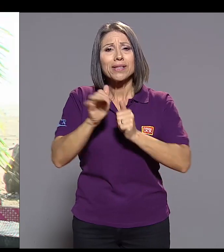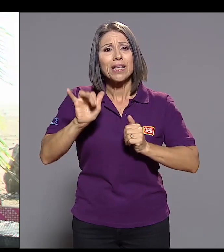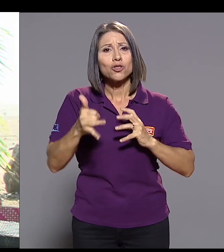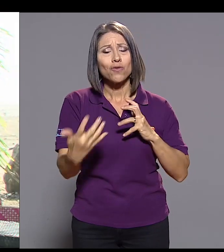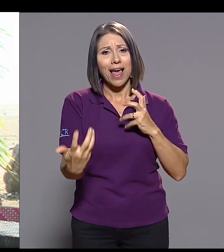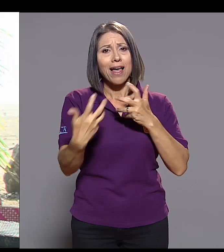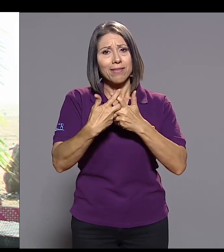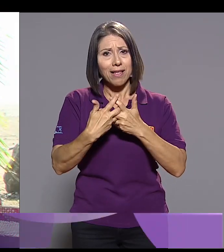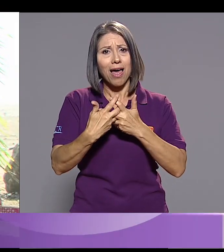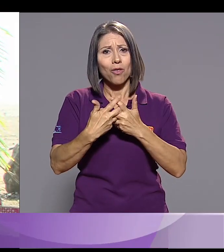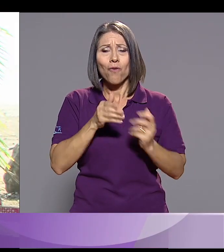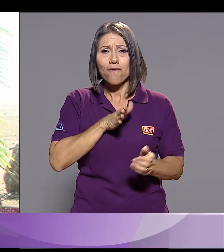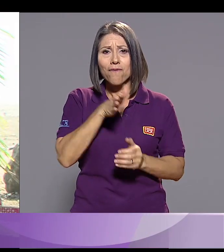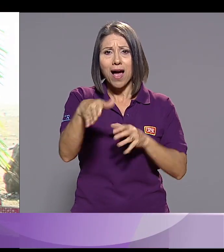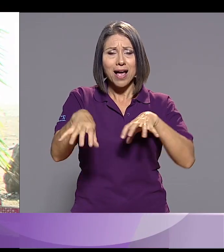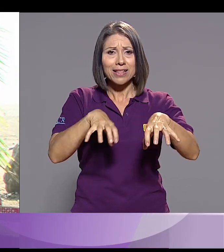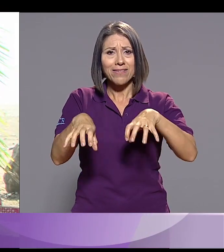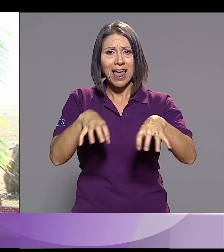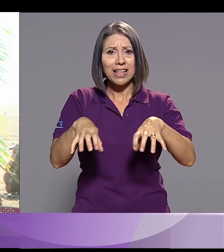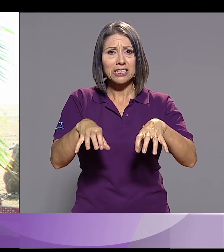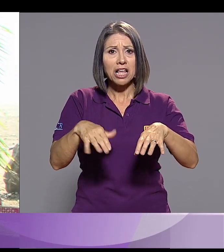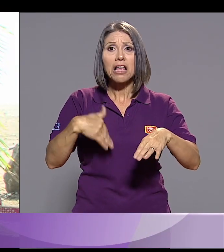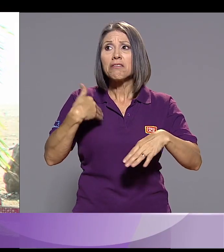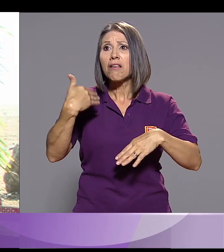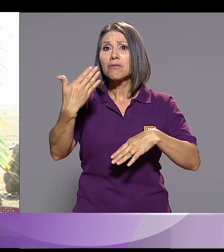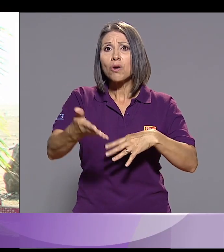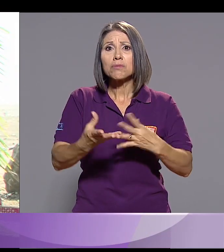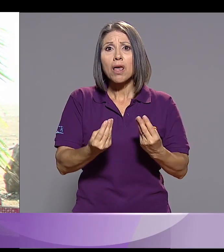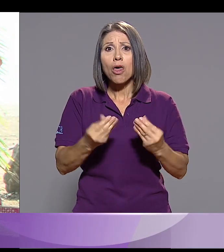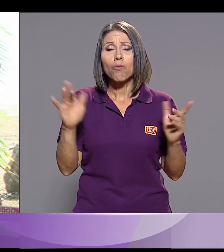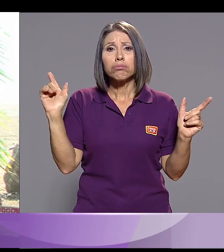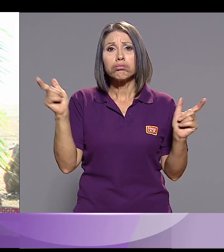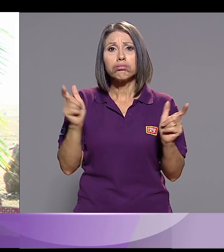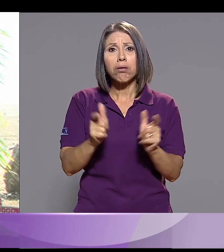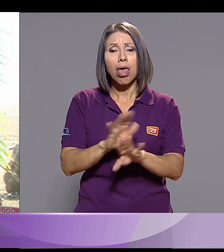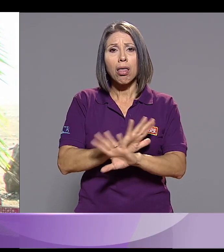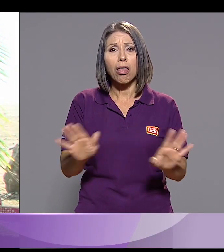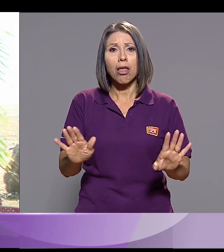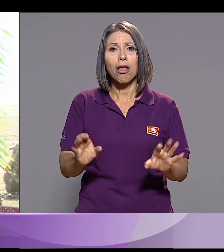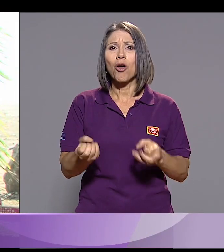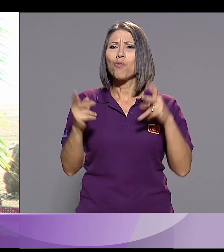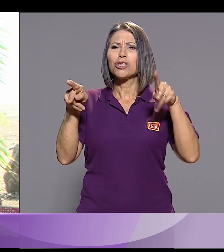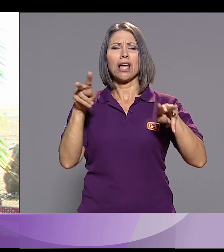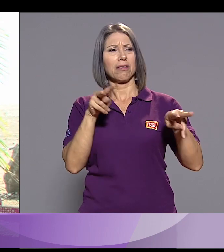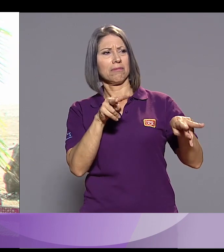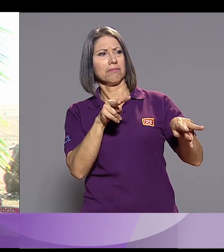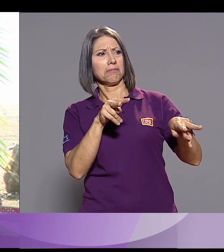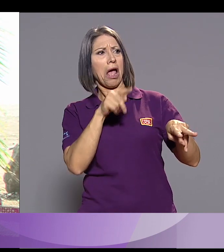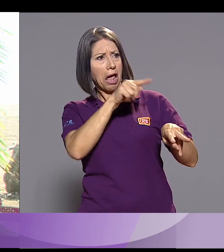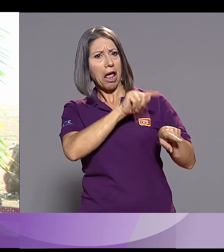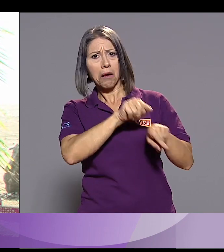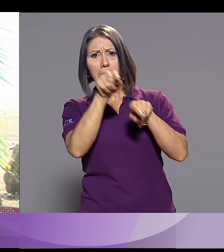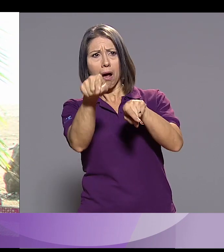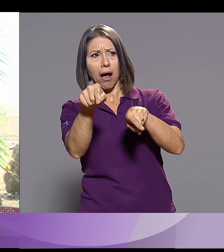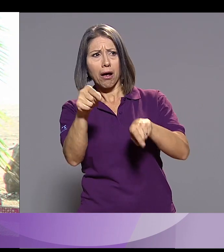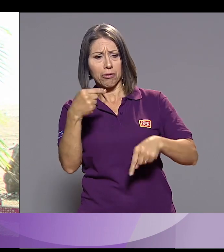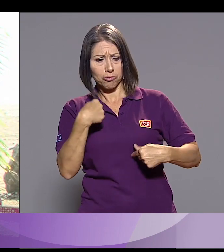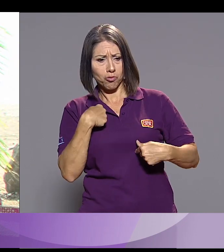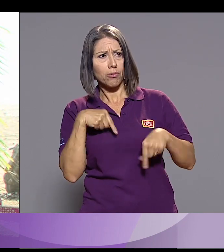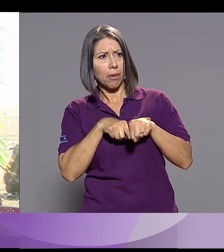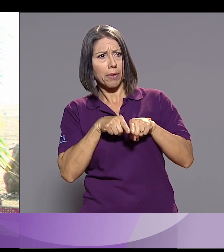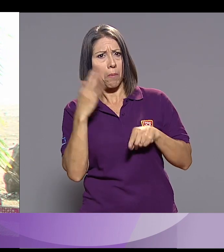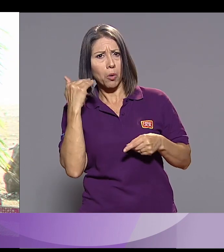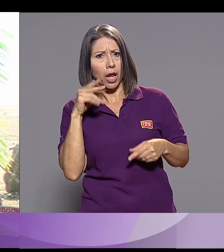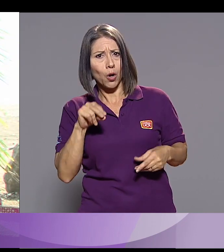si les da mucho miedo, que ojalá asistan a cada competencia que hace Surf Adoptado, cada actividad. Y ahí se les va a ir